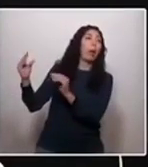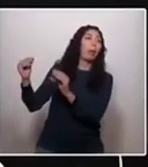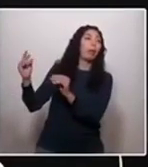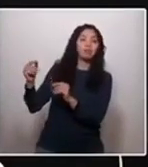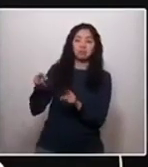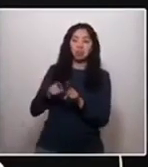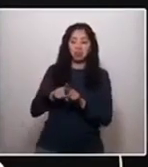Muchas gracias.